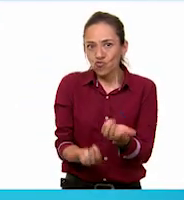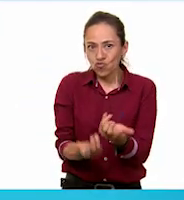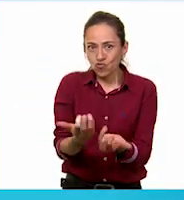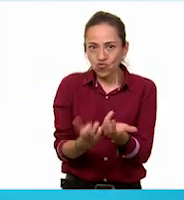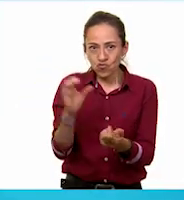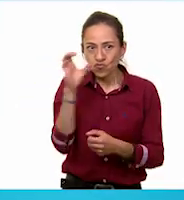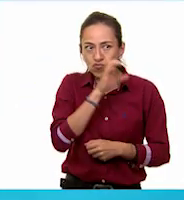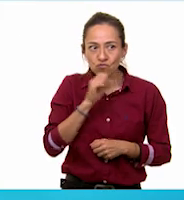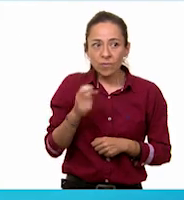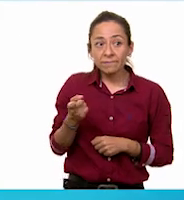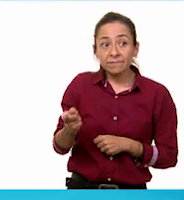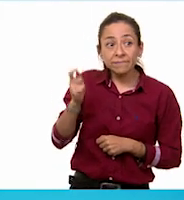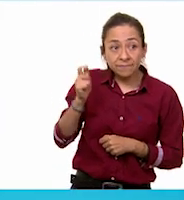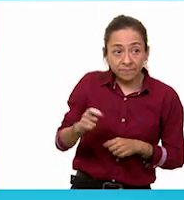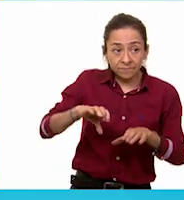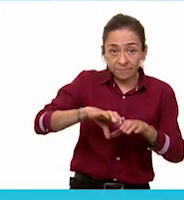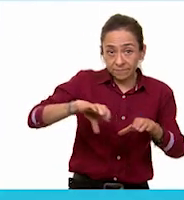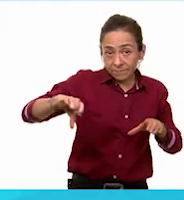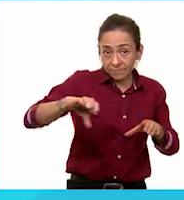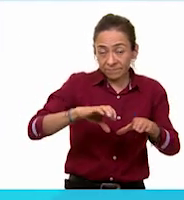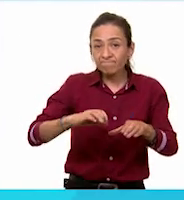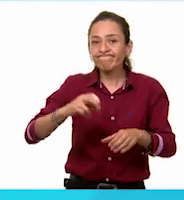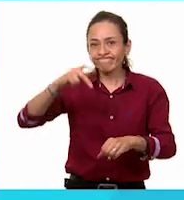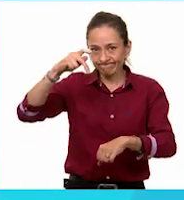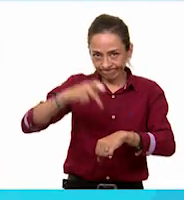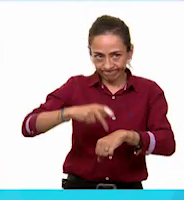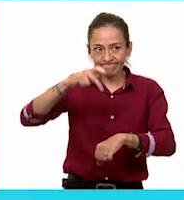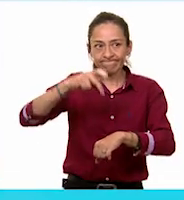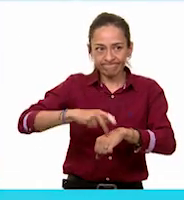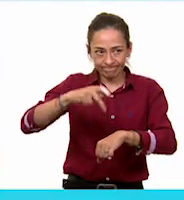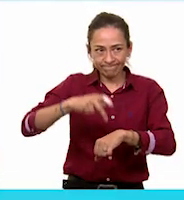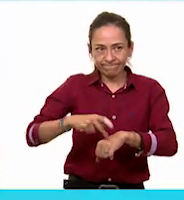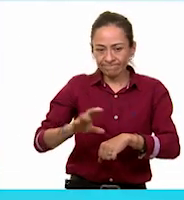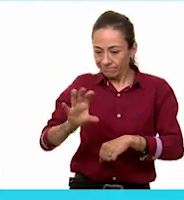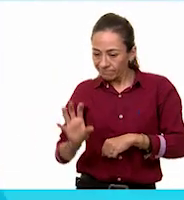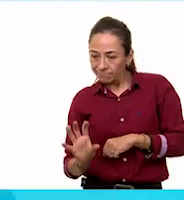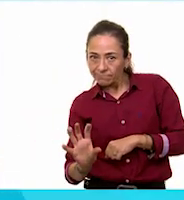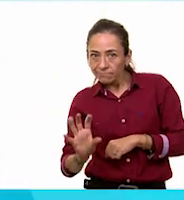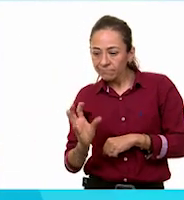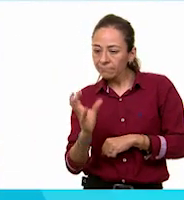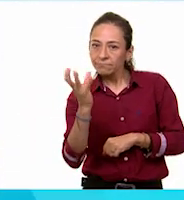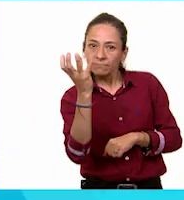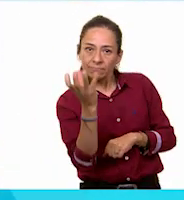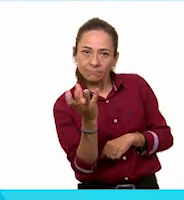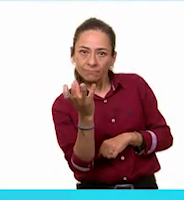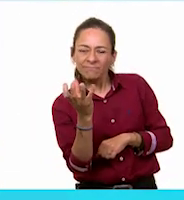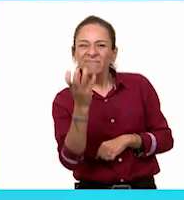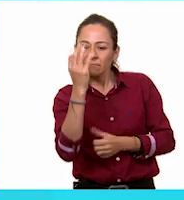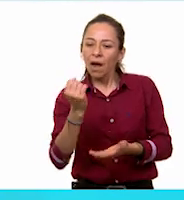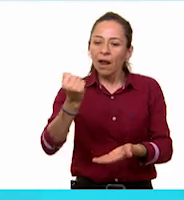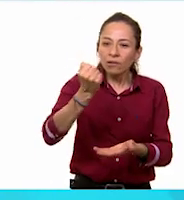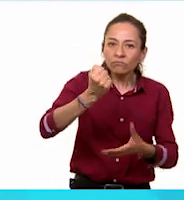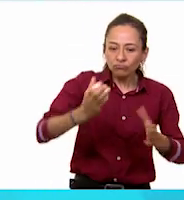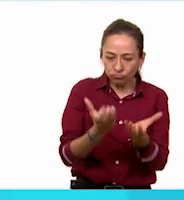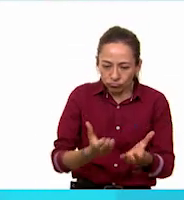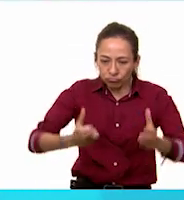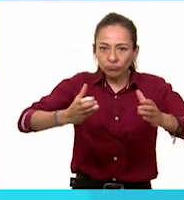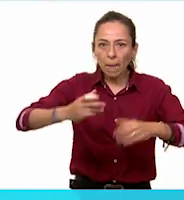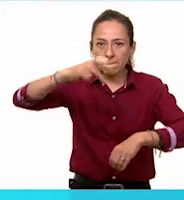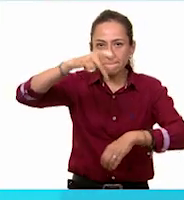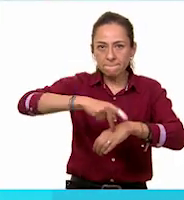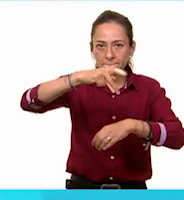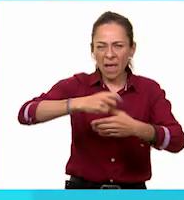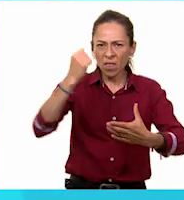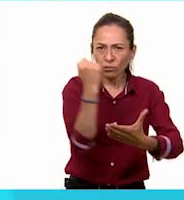un hacha de piedra, que se utiliza esta parte como piedra de molcajete. Y esta